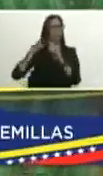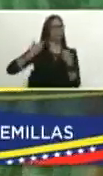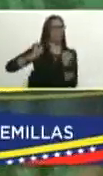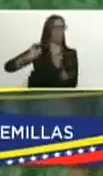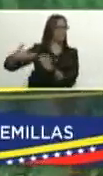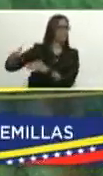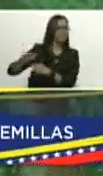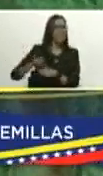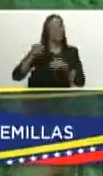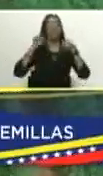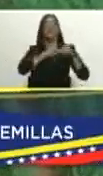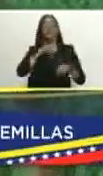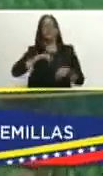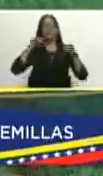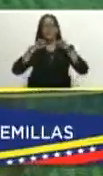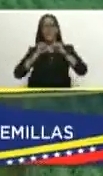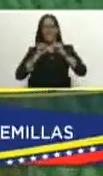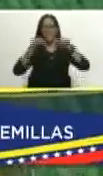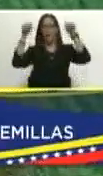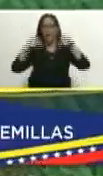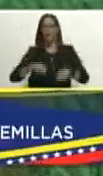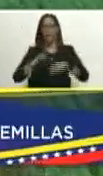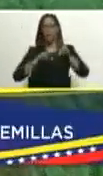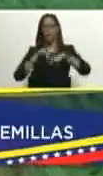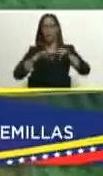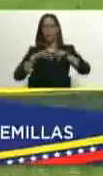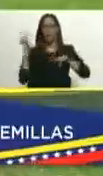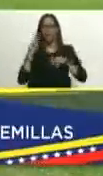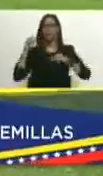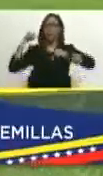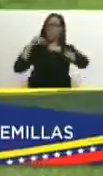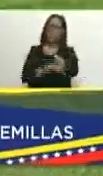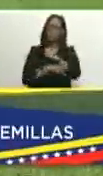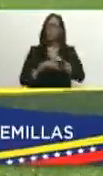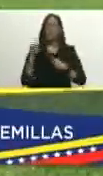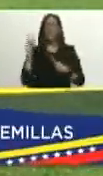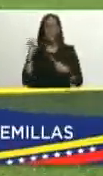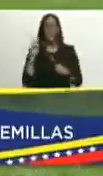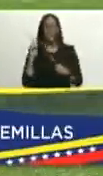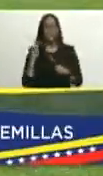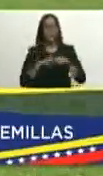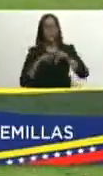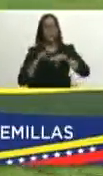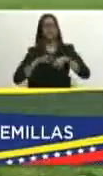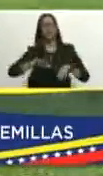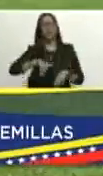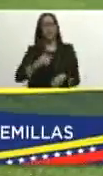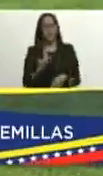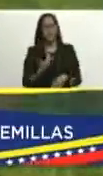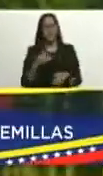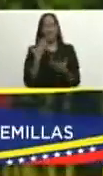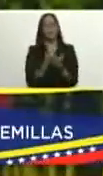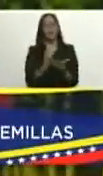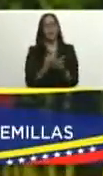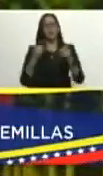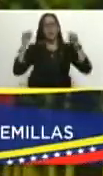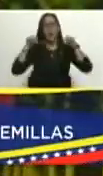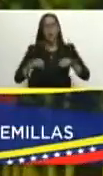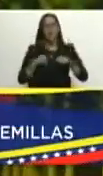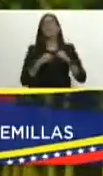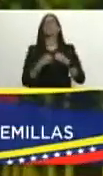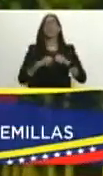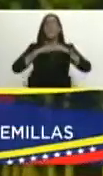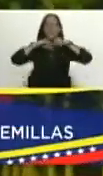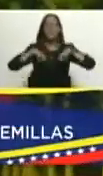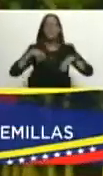hermano presidente construyendo la Venezuela profunda construyendo la Venezuela de lo posible Monagas hoy está en bendición y